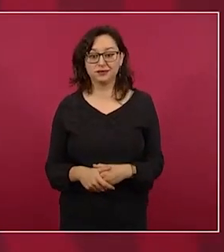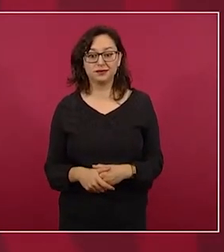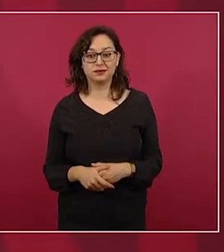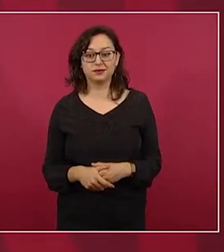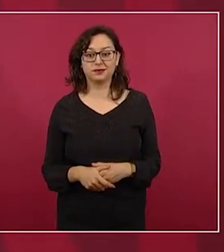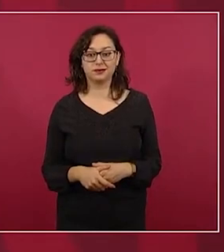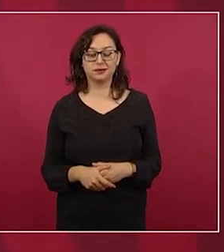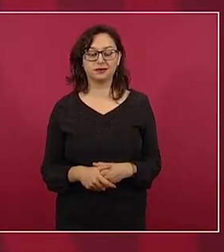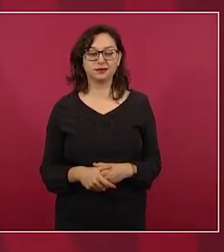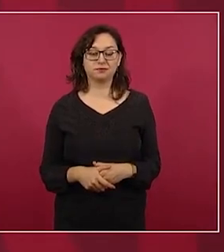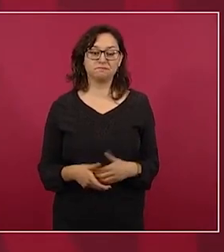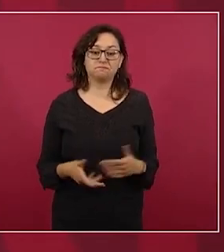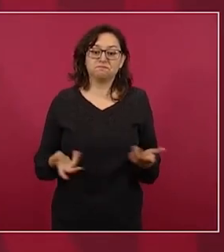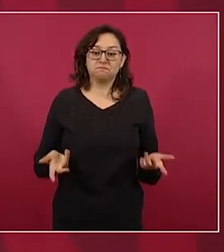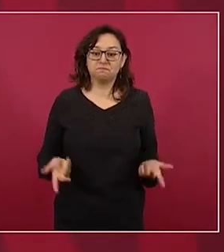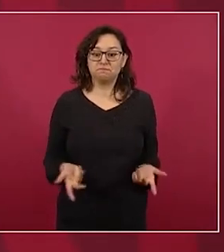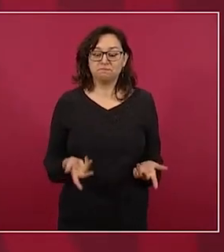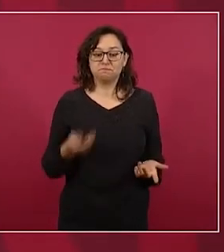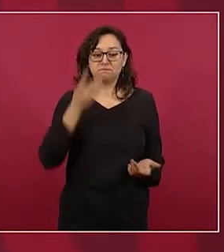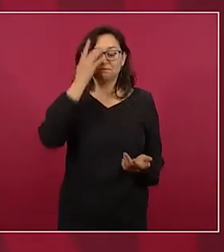y eso